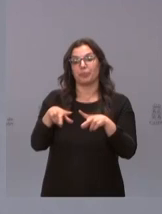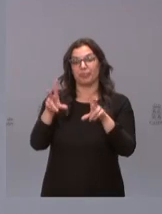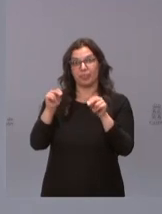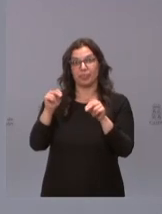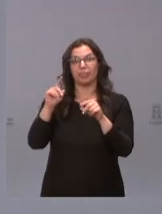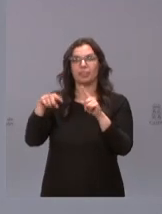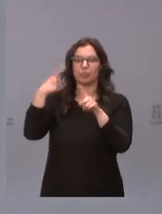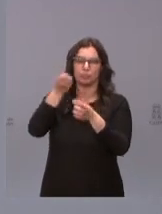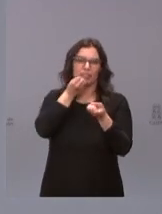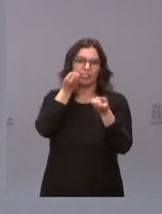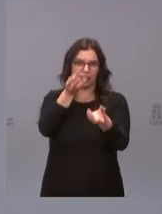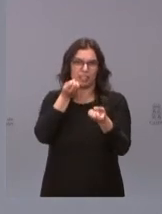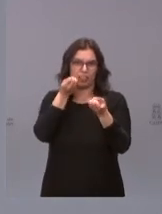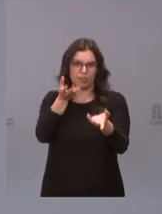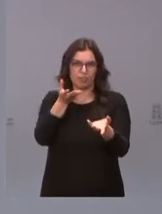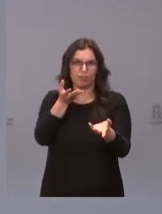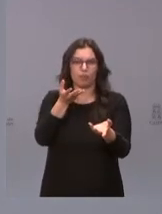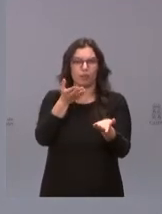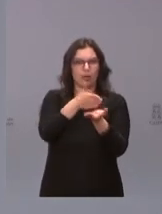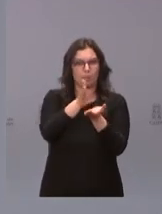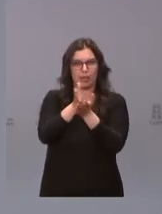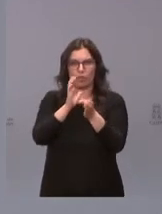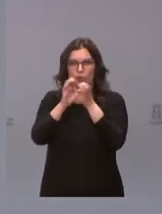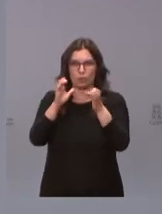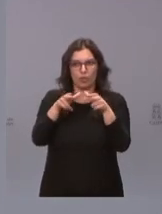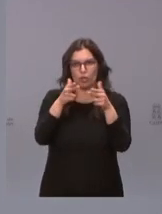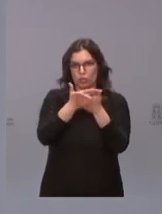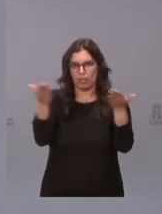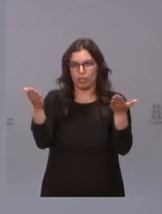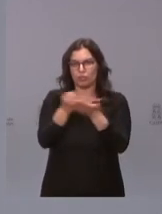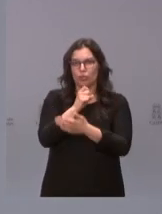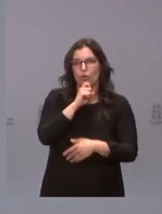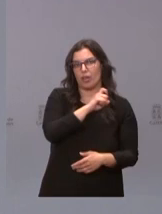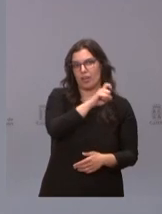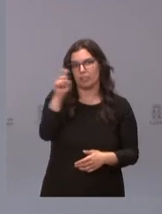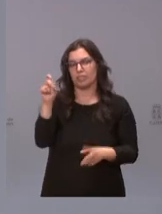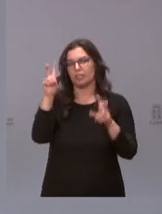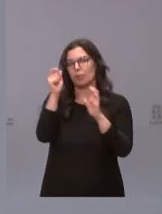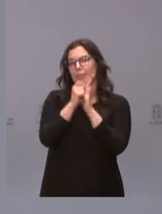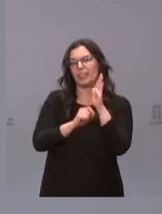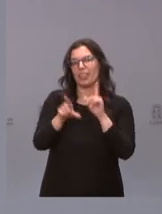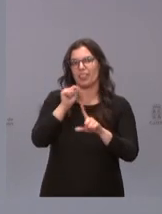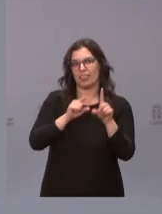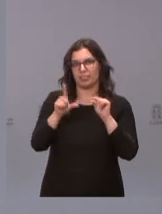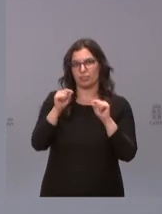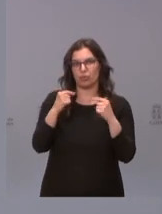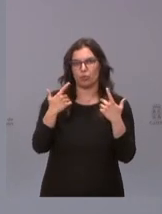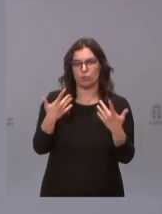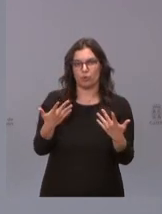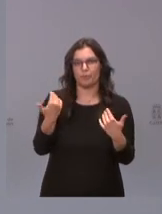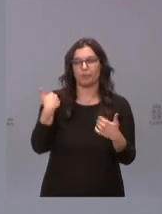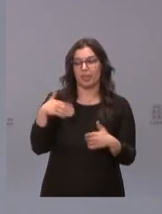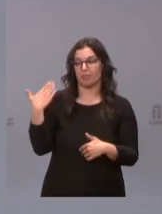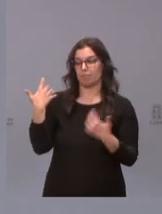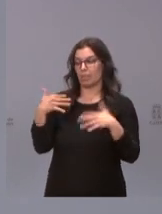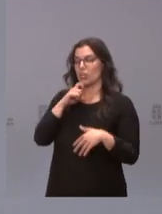se informará a todos los medios de comunicación y a la sociedad de Castilla y León respecto de las medidas que ya se habían anunciado el